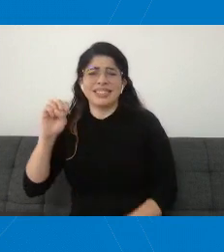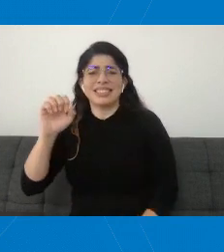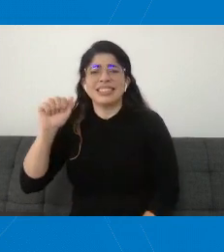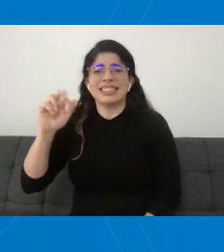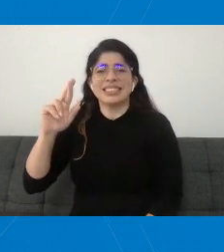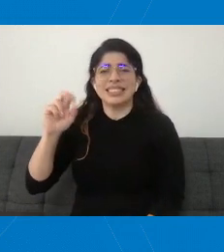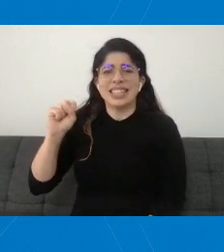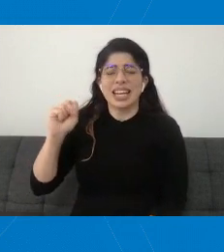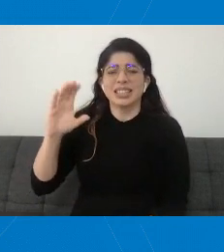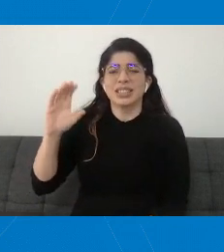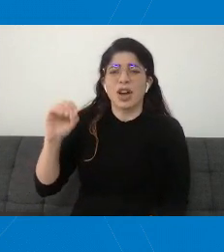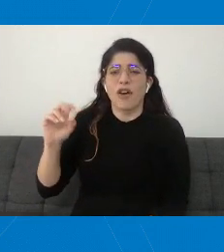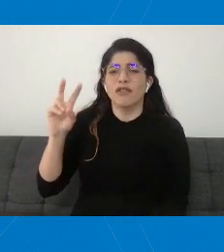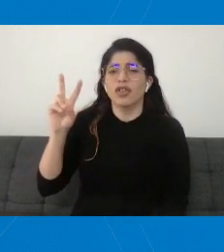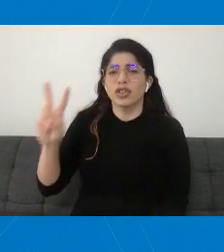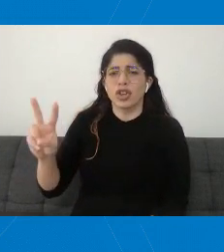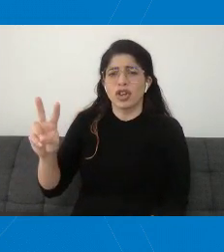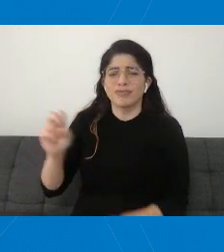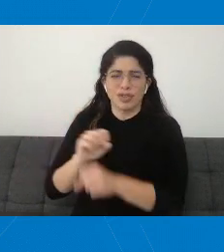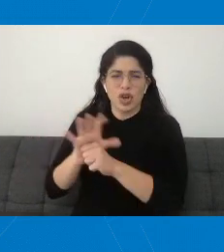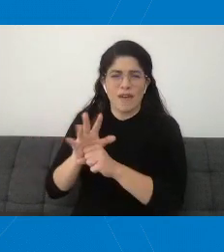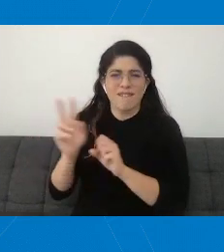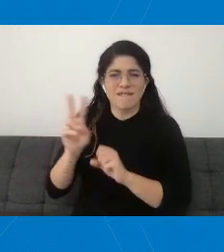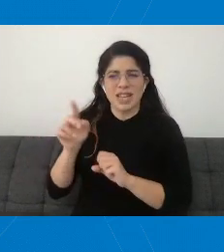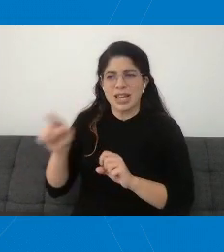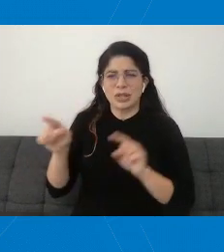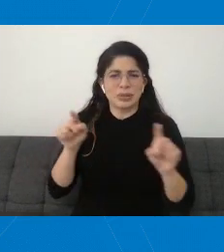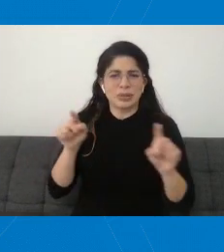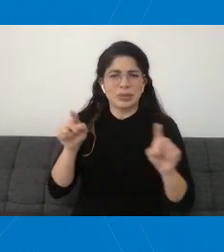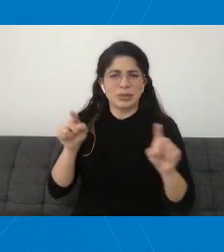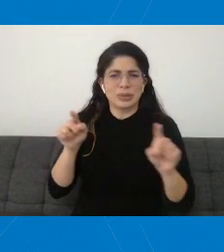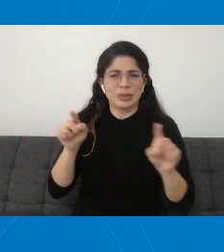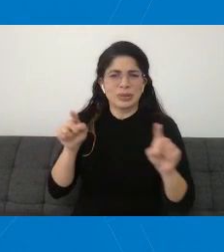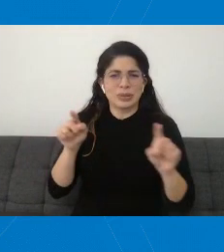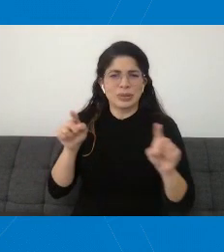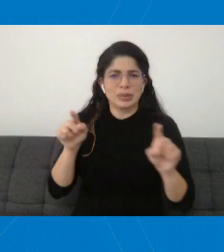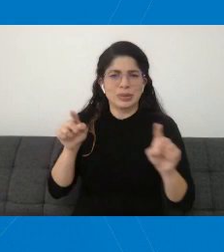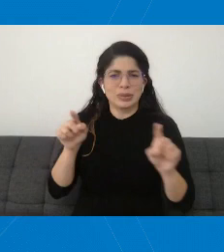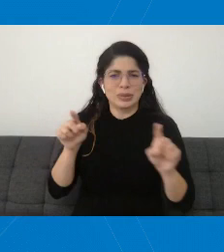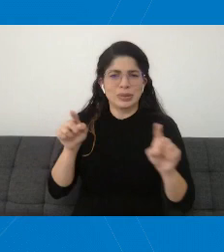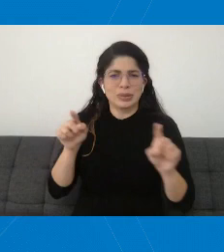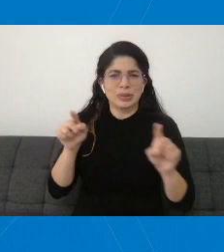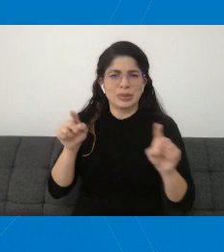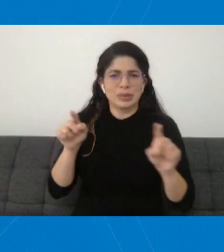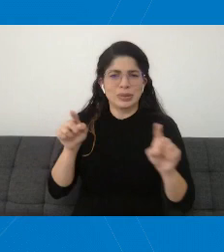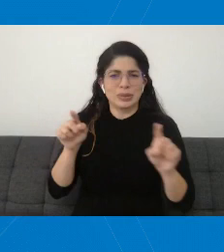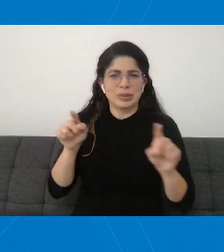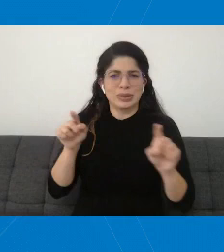Entonces, deben vacunarse también contra la COVID-19.